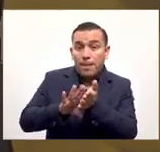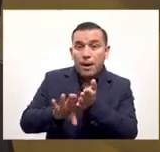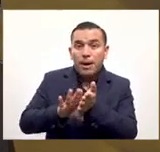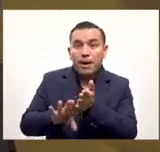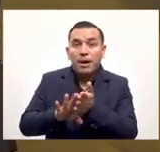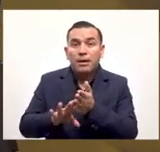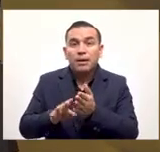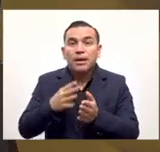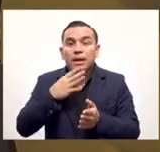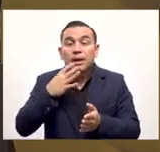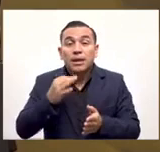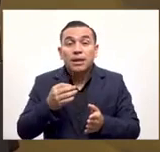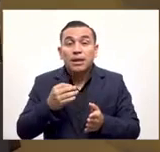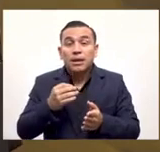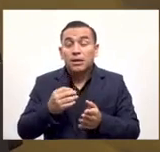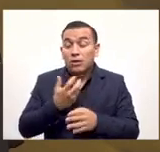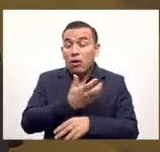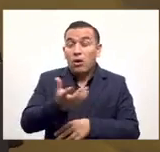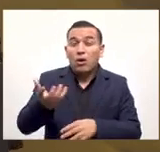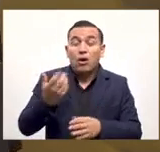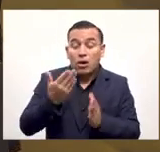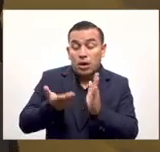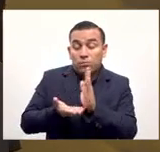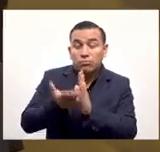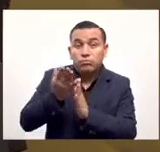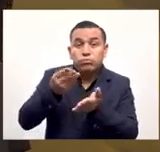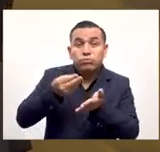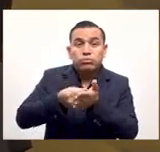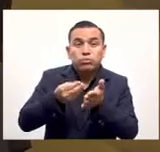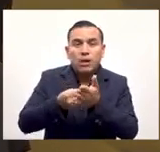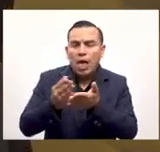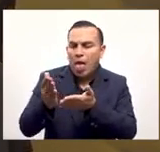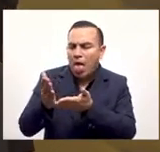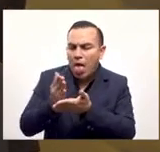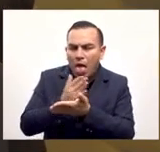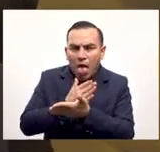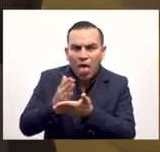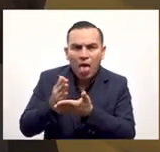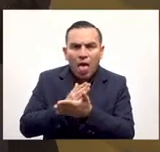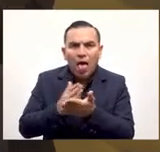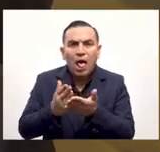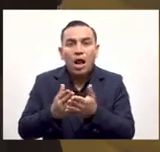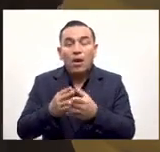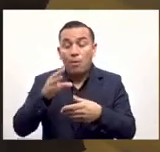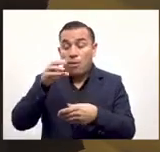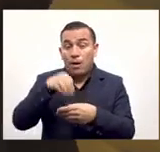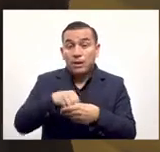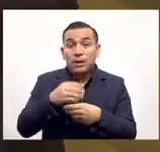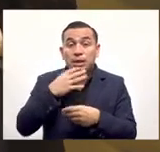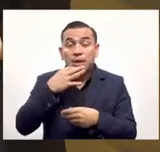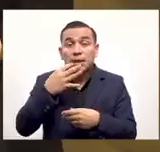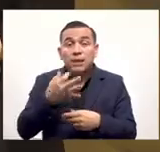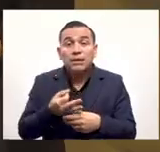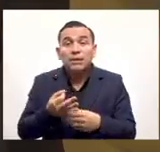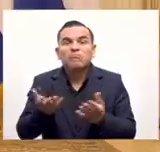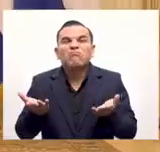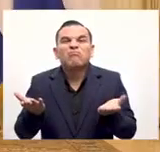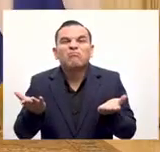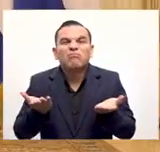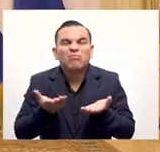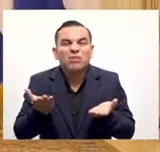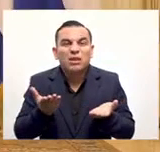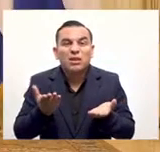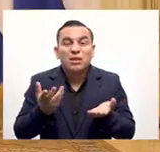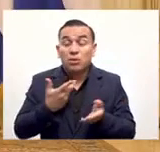que cobra bitcoins y los ingresa a la economía no se va a quedar necesariamente con esos bitcoins ahorrados aunque los puede tener ahorrados